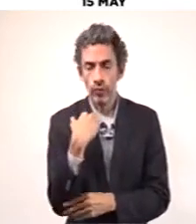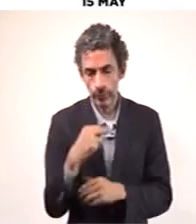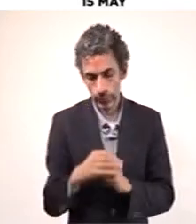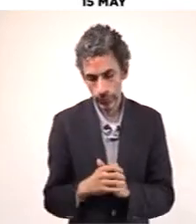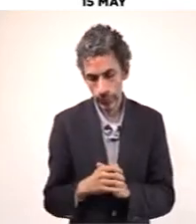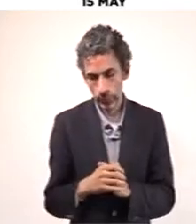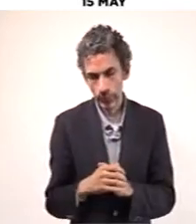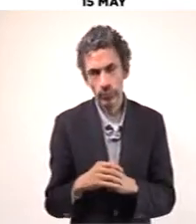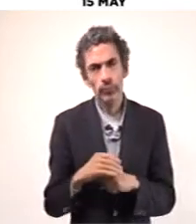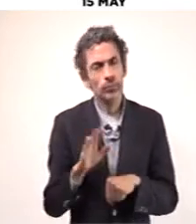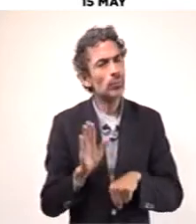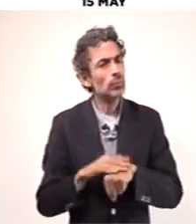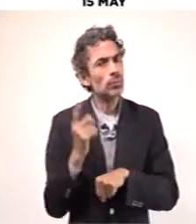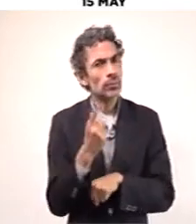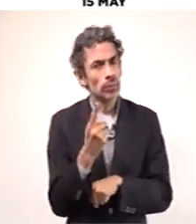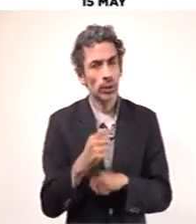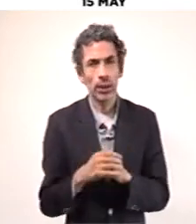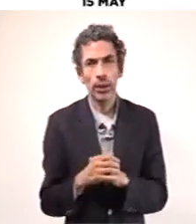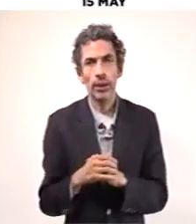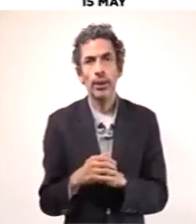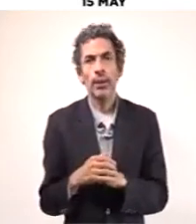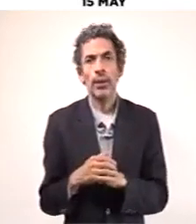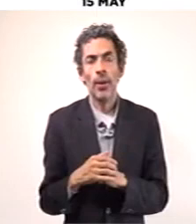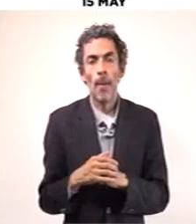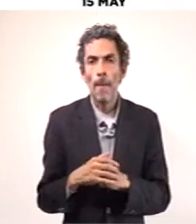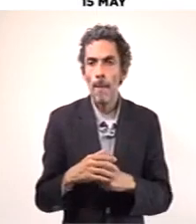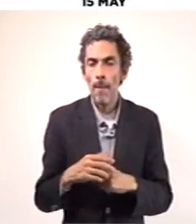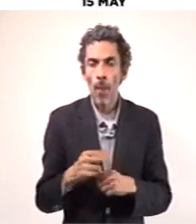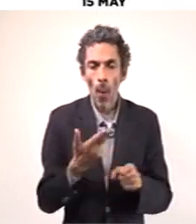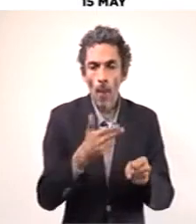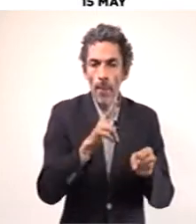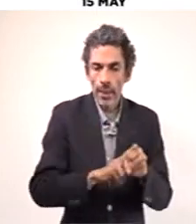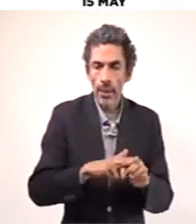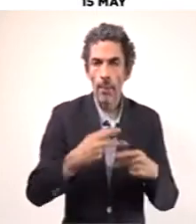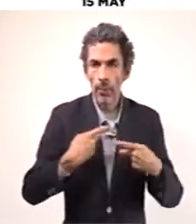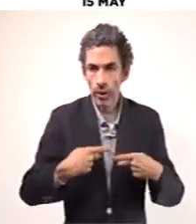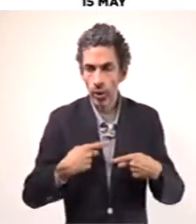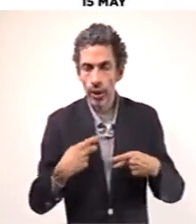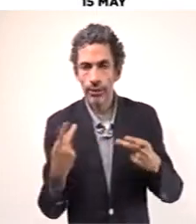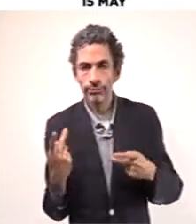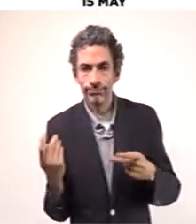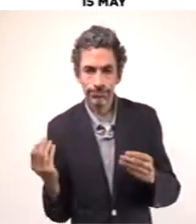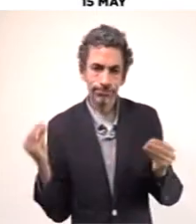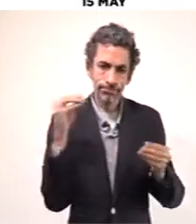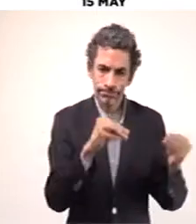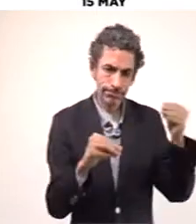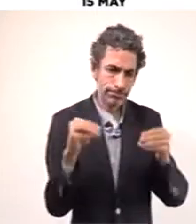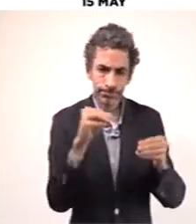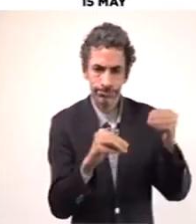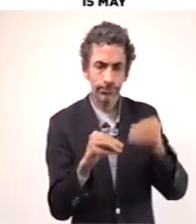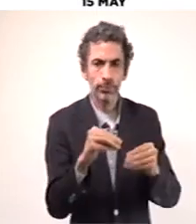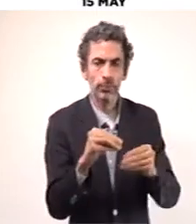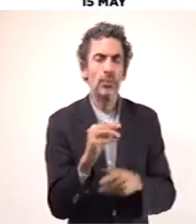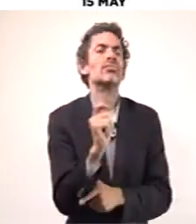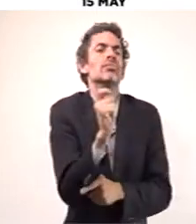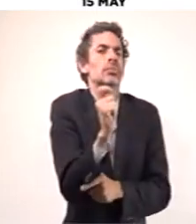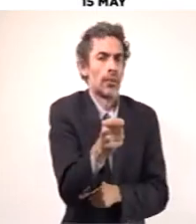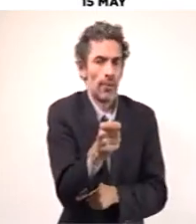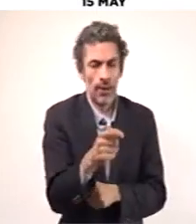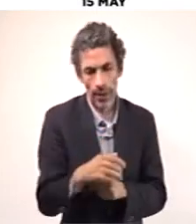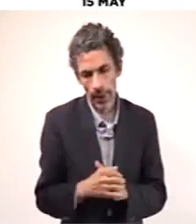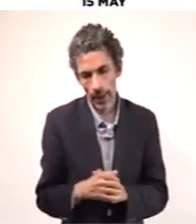precisamente porque siguen aumentando el número de hospitalizaciones. Esto significa